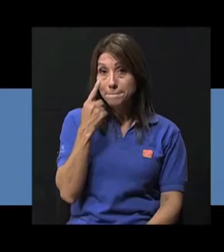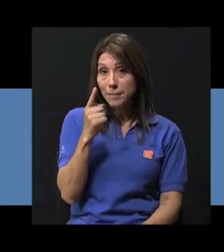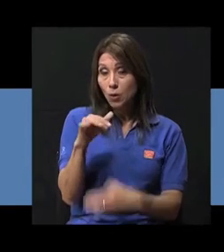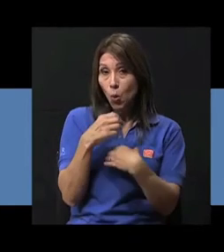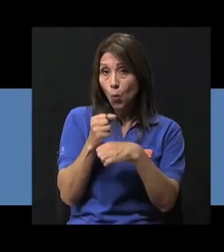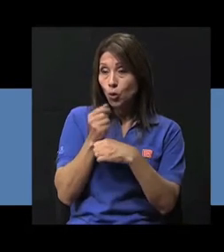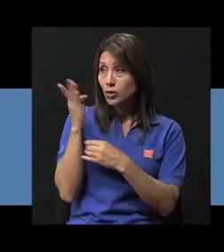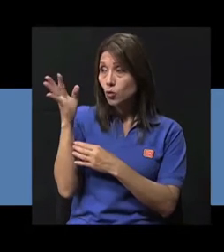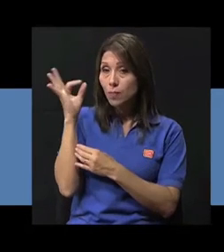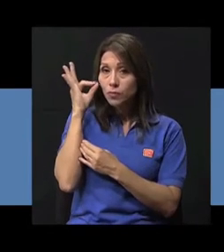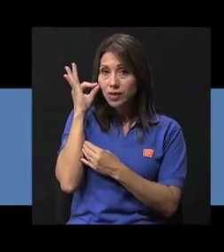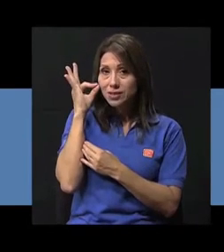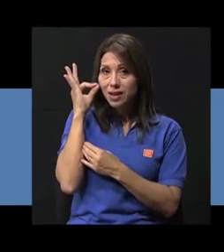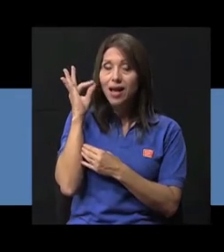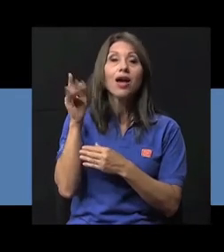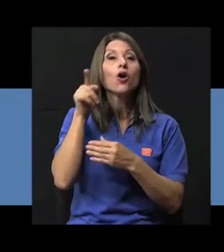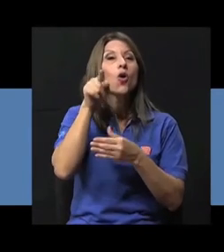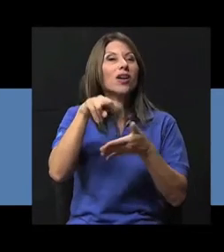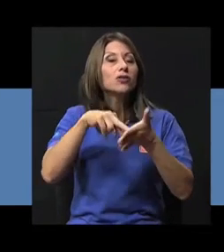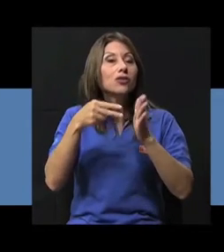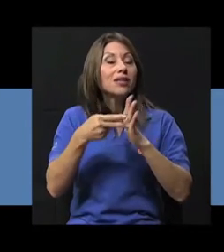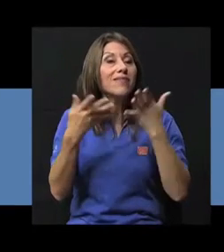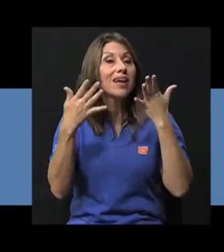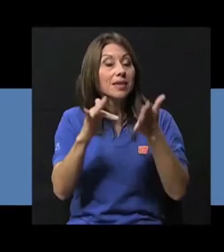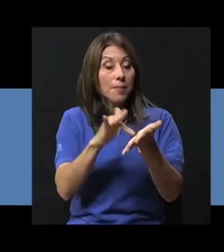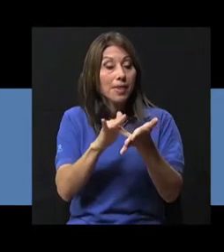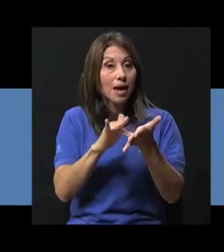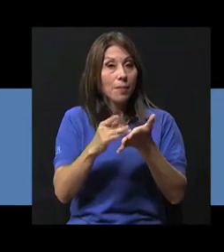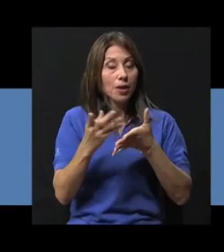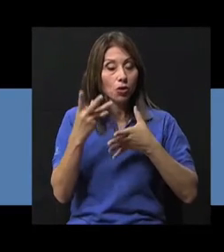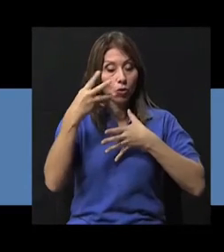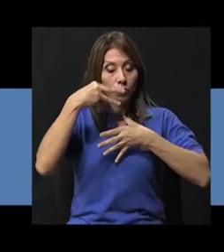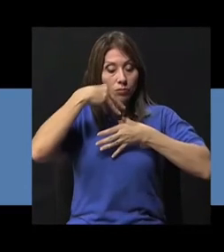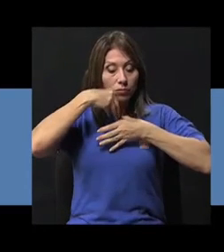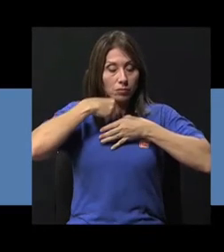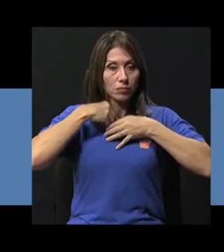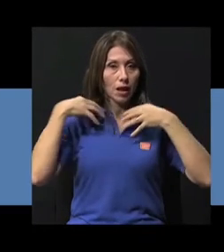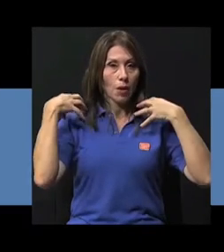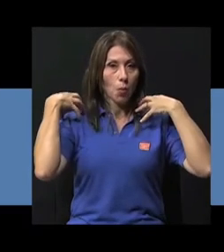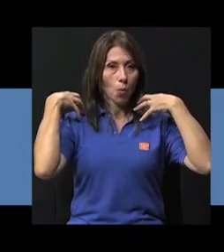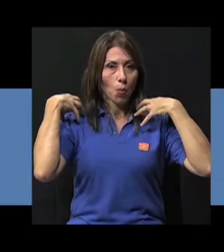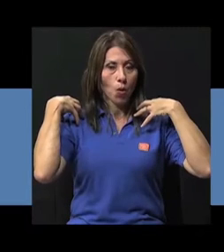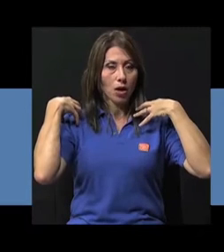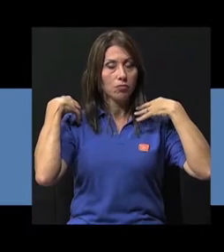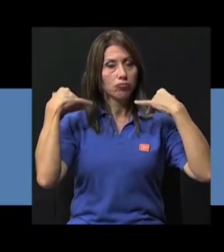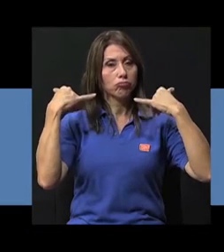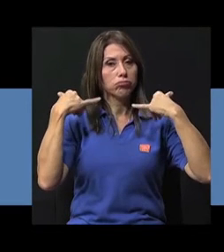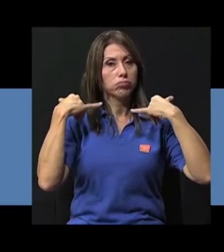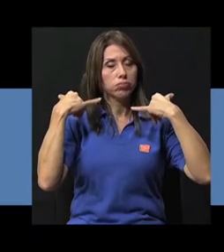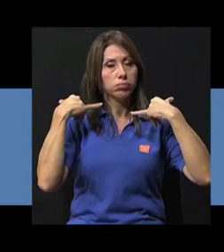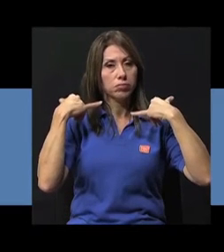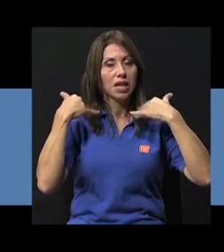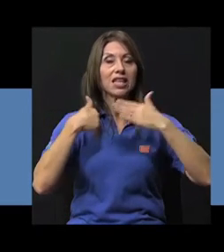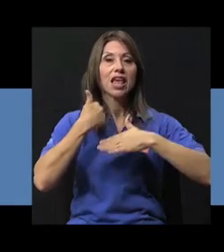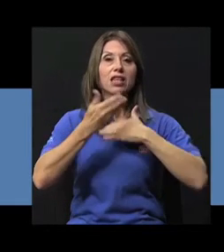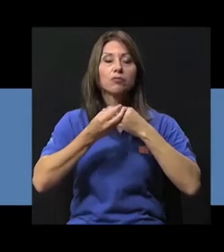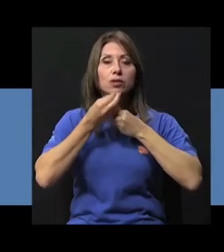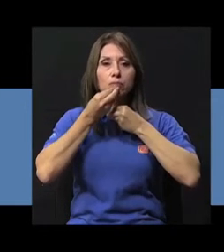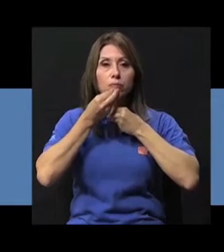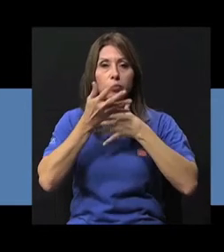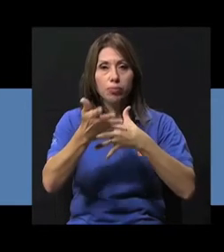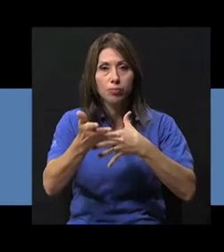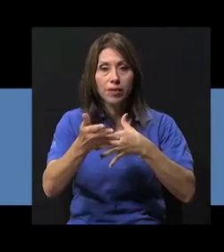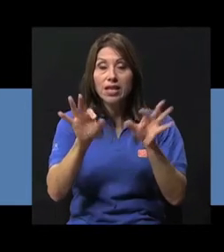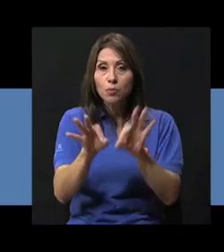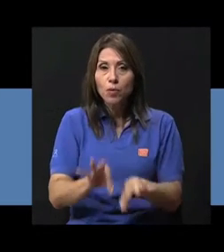bota el aire. Con eso, logramos llevar el medicamento hacia el pulmón, lo mantenemos para que se absorba bien y